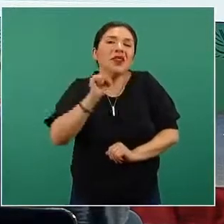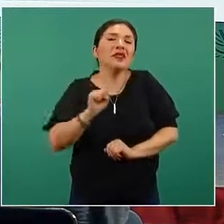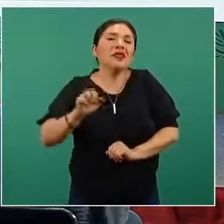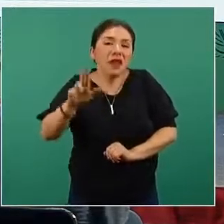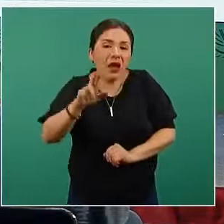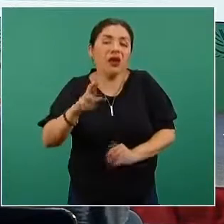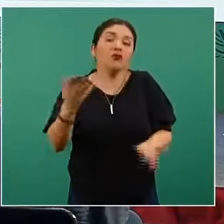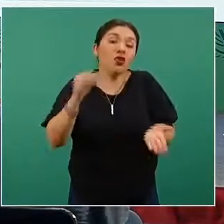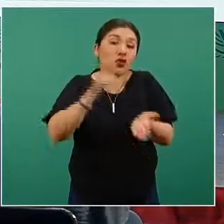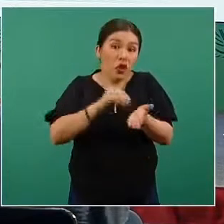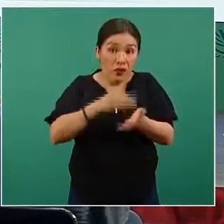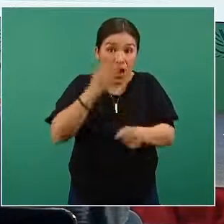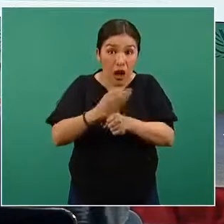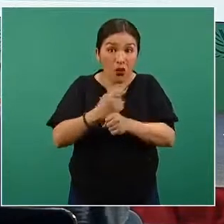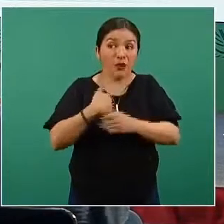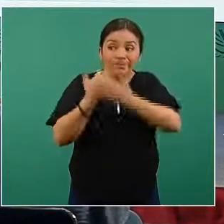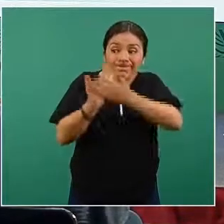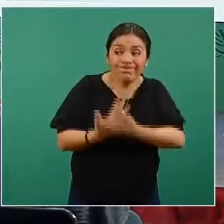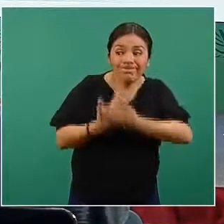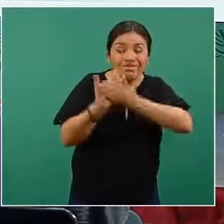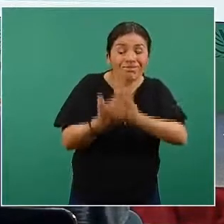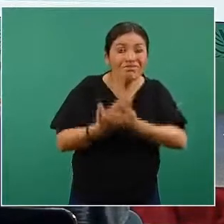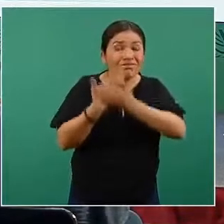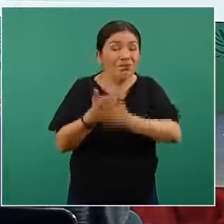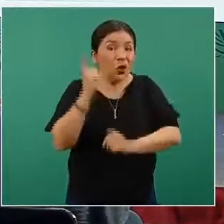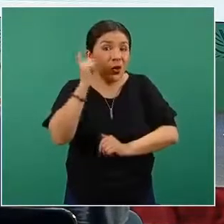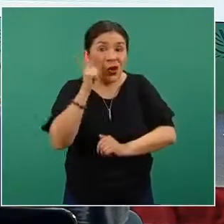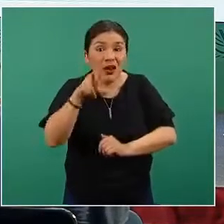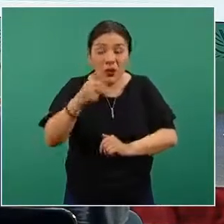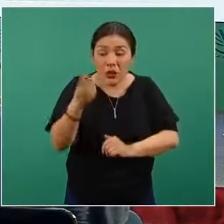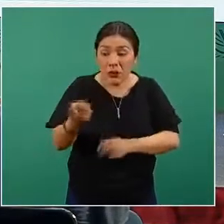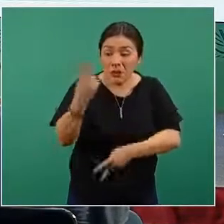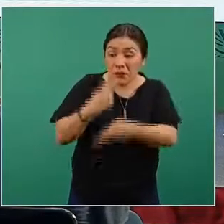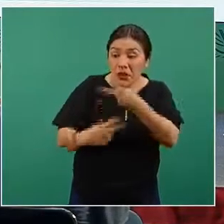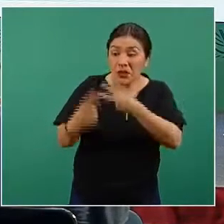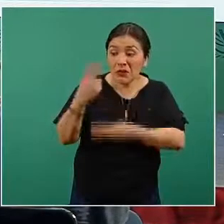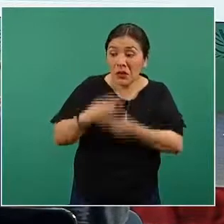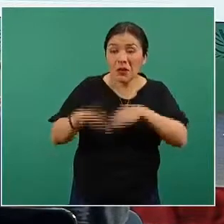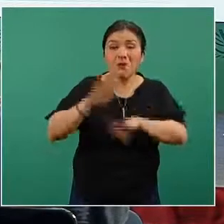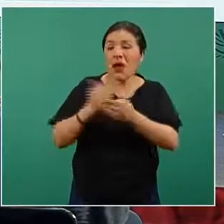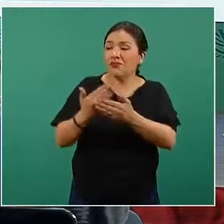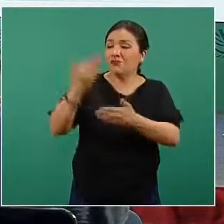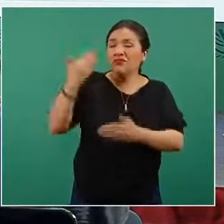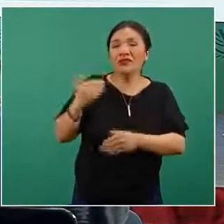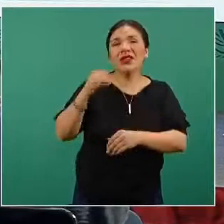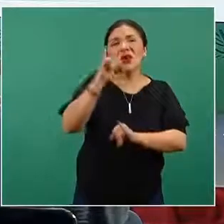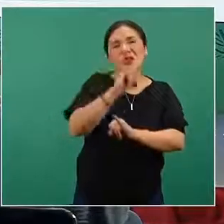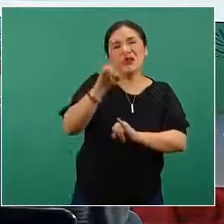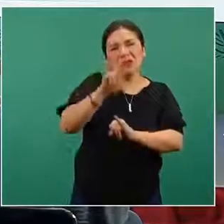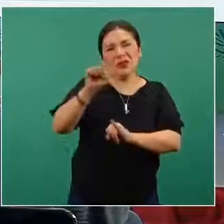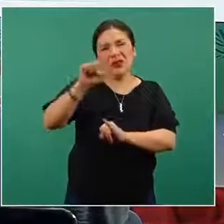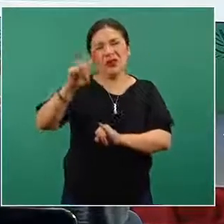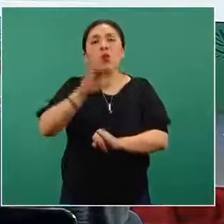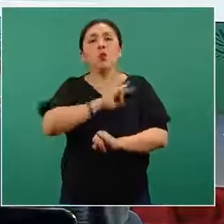todavía justo estamos en espera pues de que estos casos que se hayan dado durante el fin de semana largo pues se presenten.